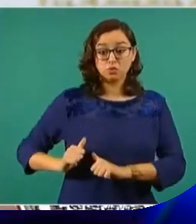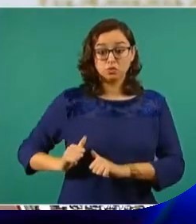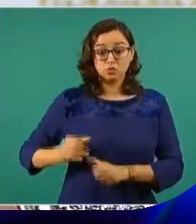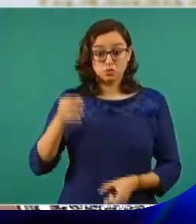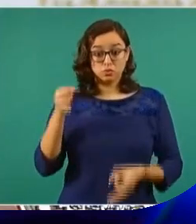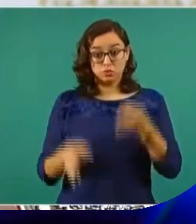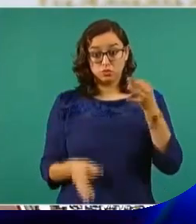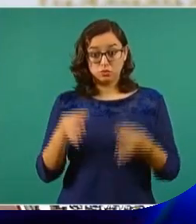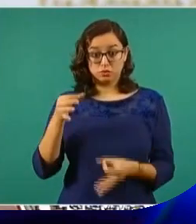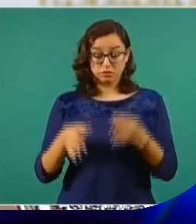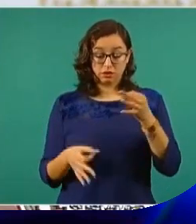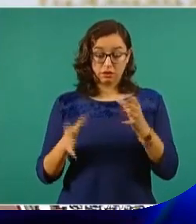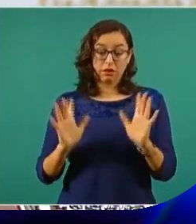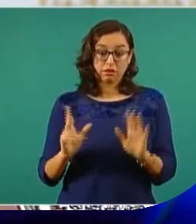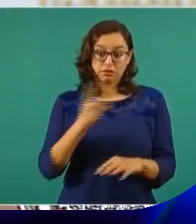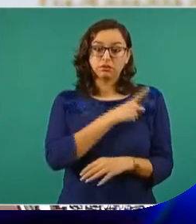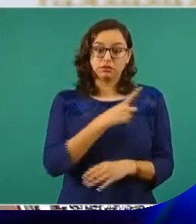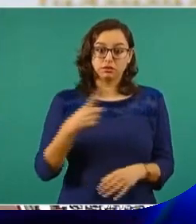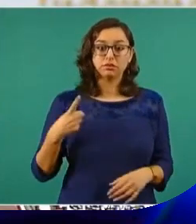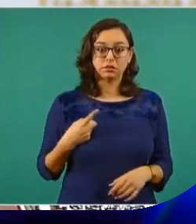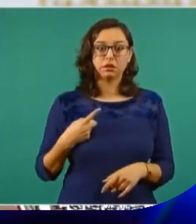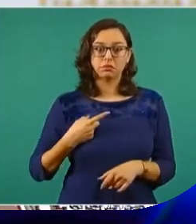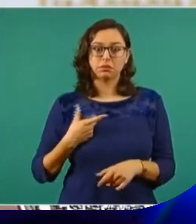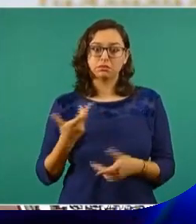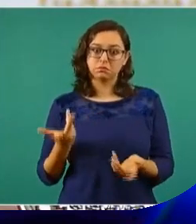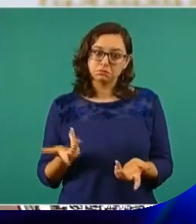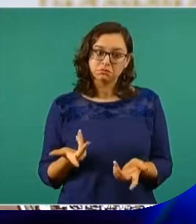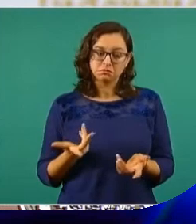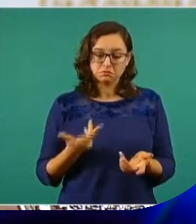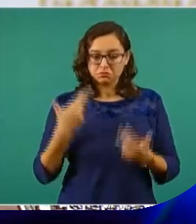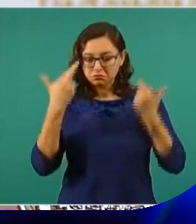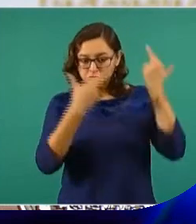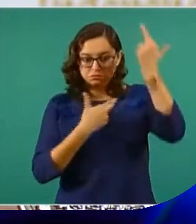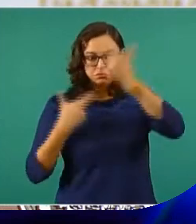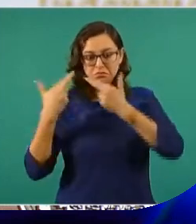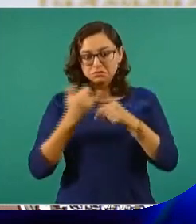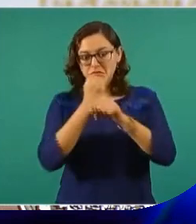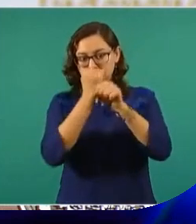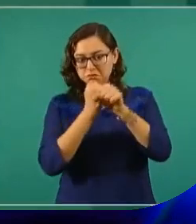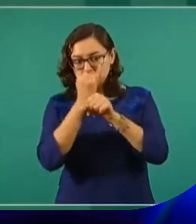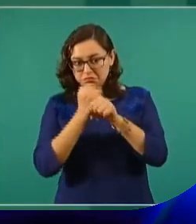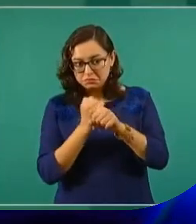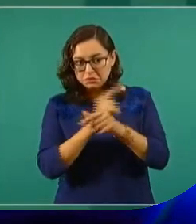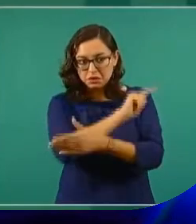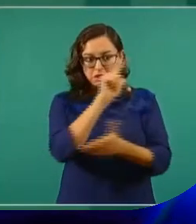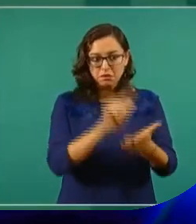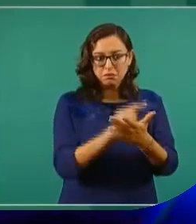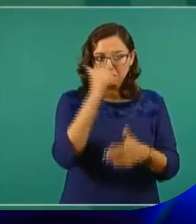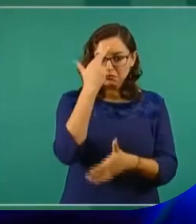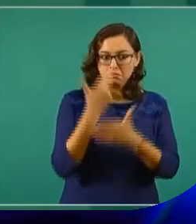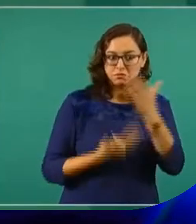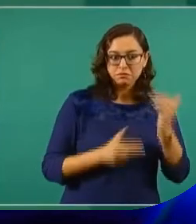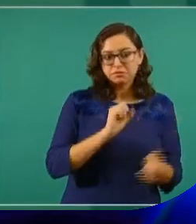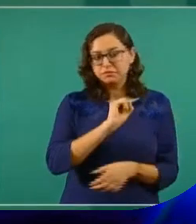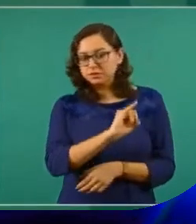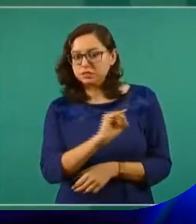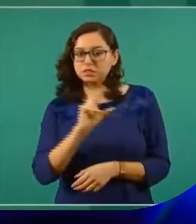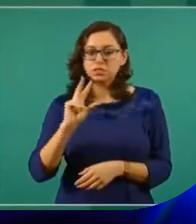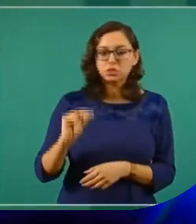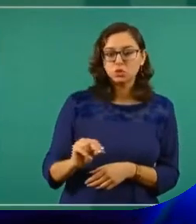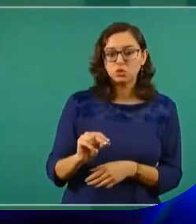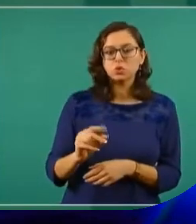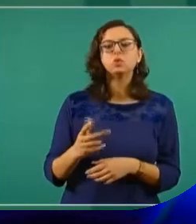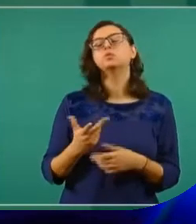resolver si hay un delito o no lo hay. Como ya